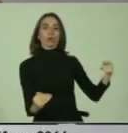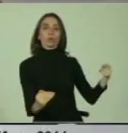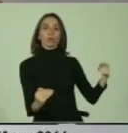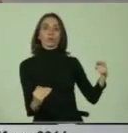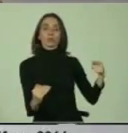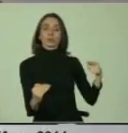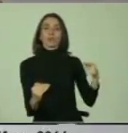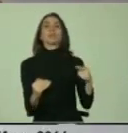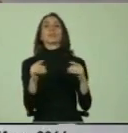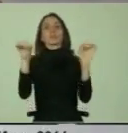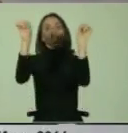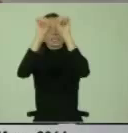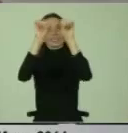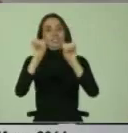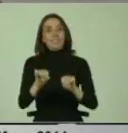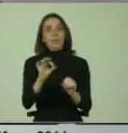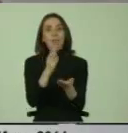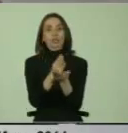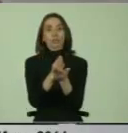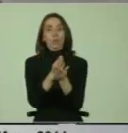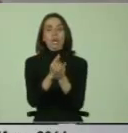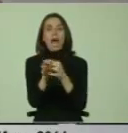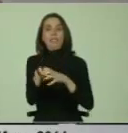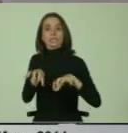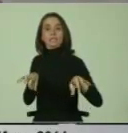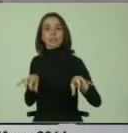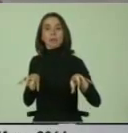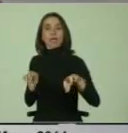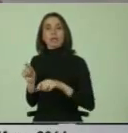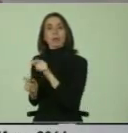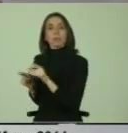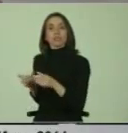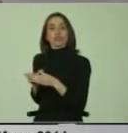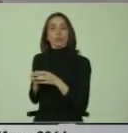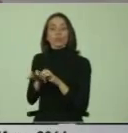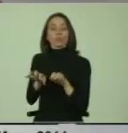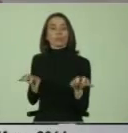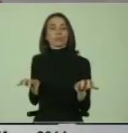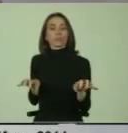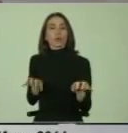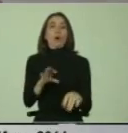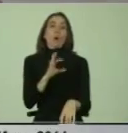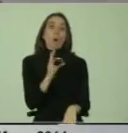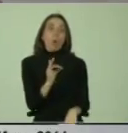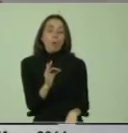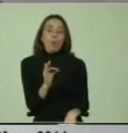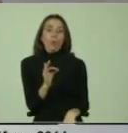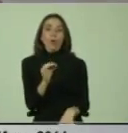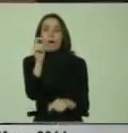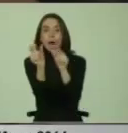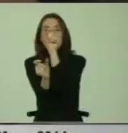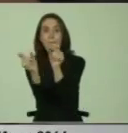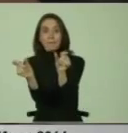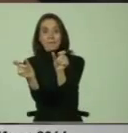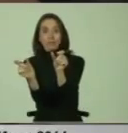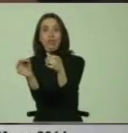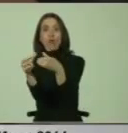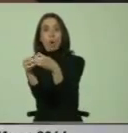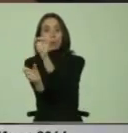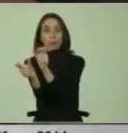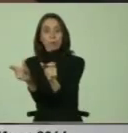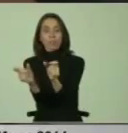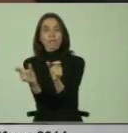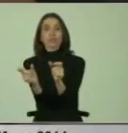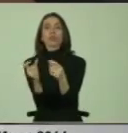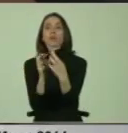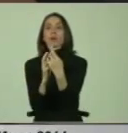establecer sistemas o escuelas separadas para determinadas personas o grupos o otorgar a determinadas personas o grupos un trato